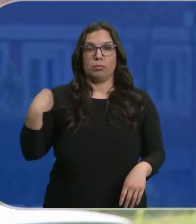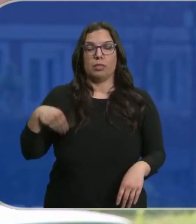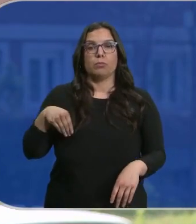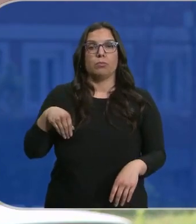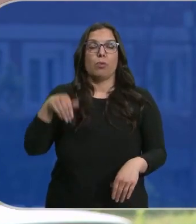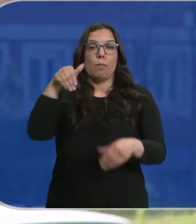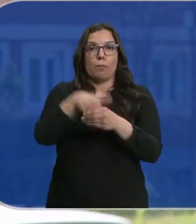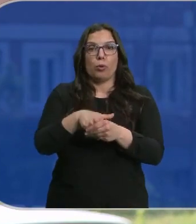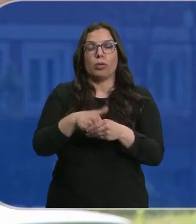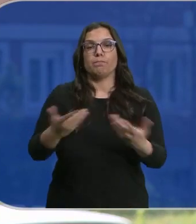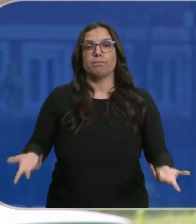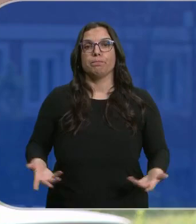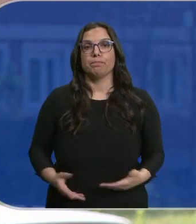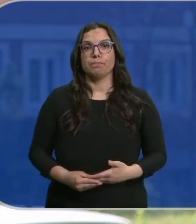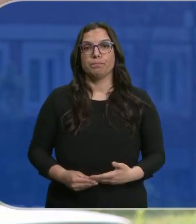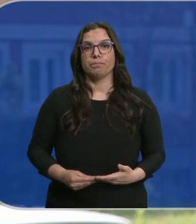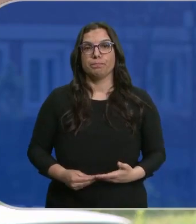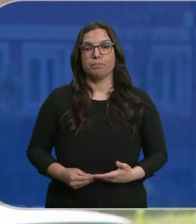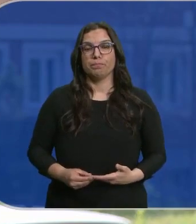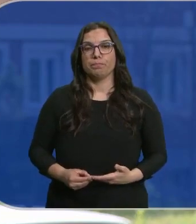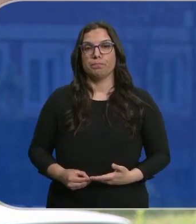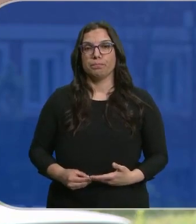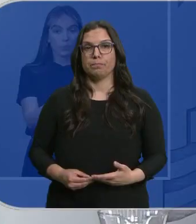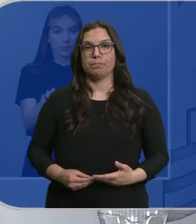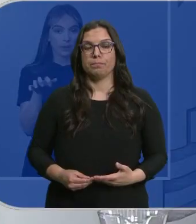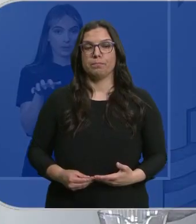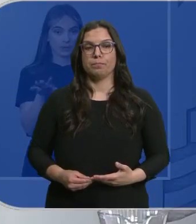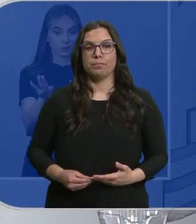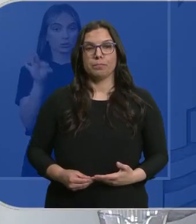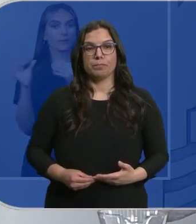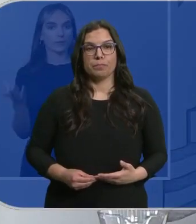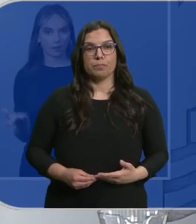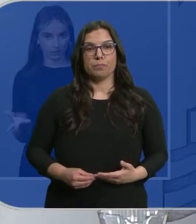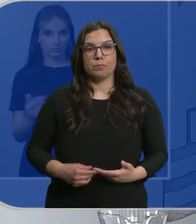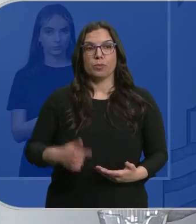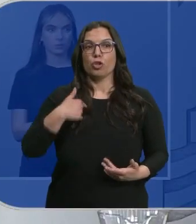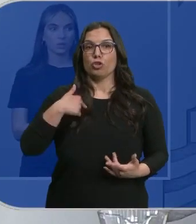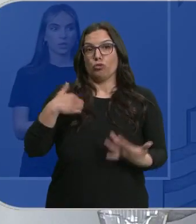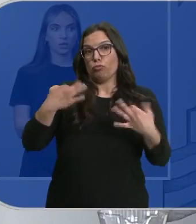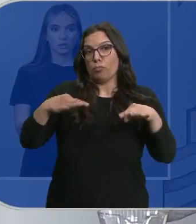que le diga su grupo, por lo tanto, lo que diga Unidas Podemos. Lo suelo hacer,